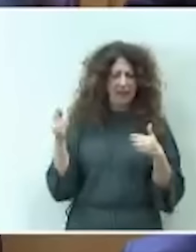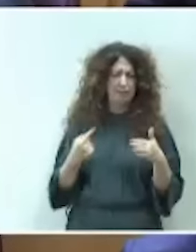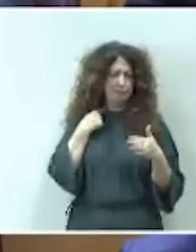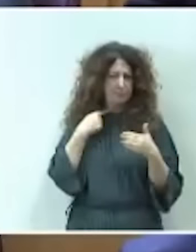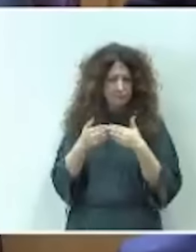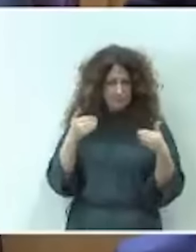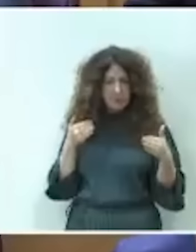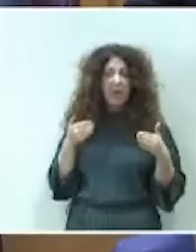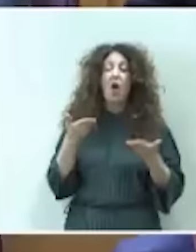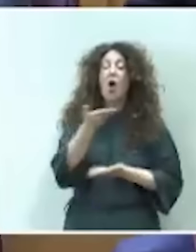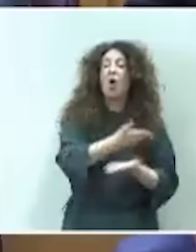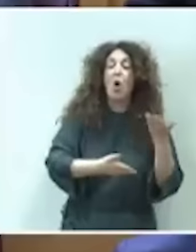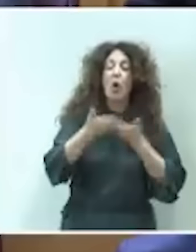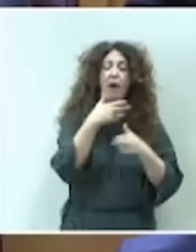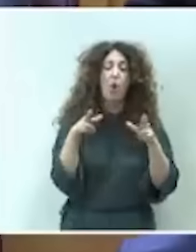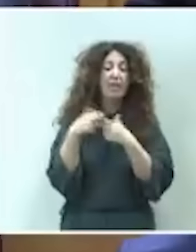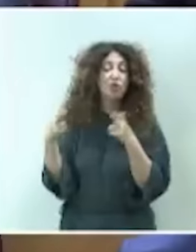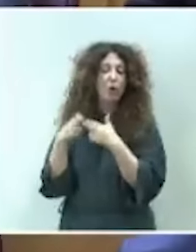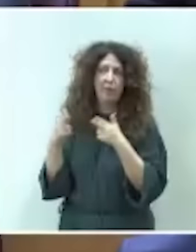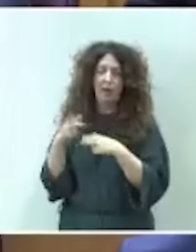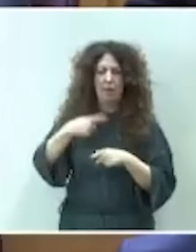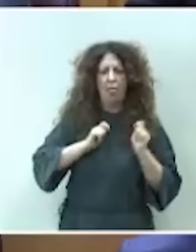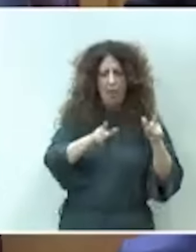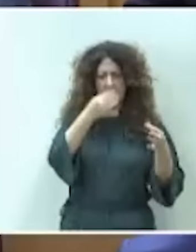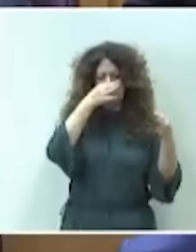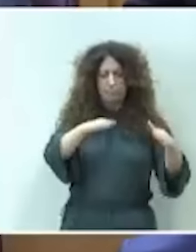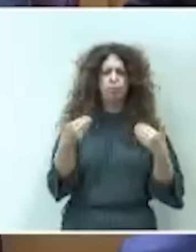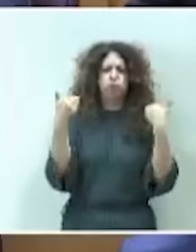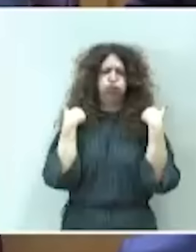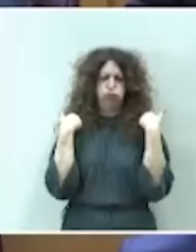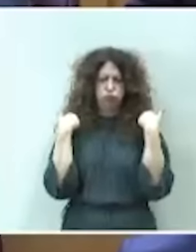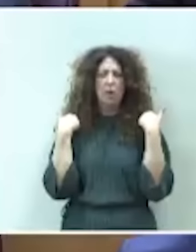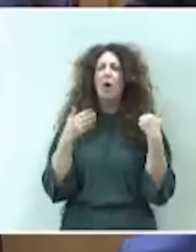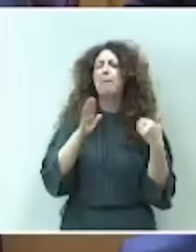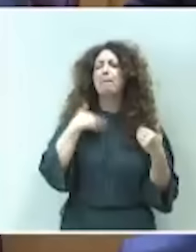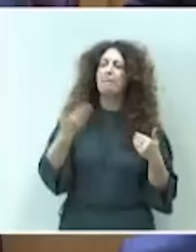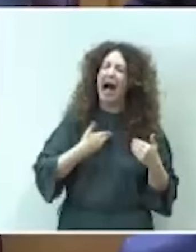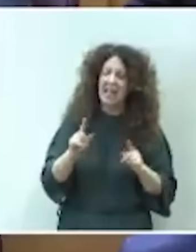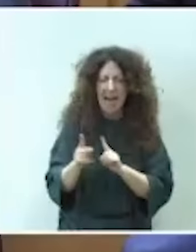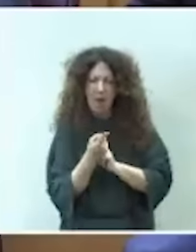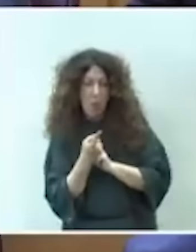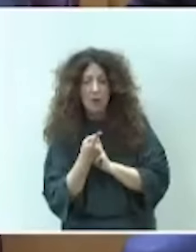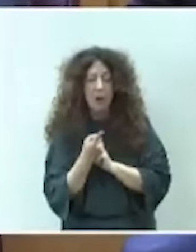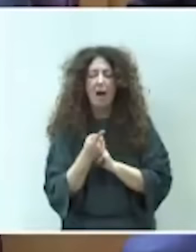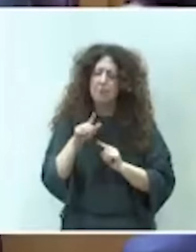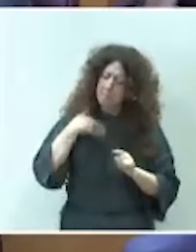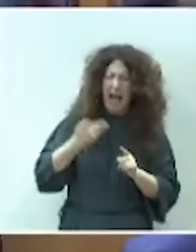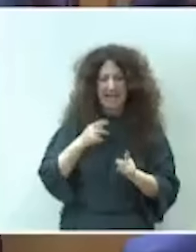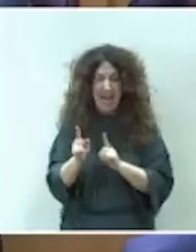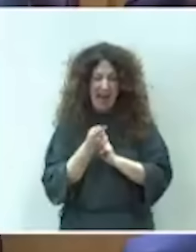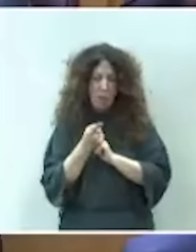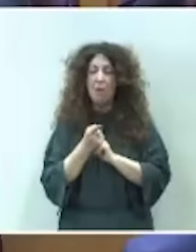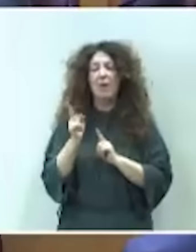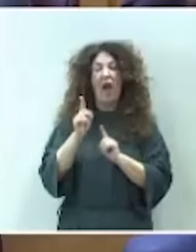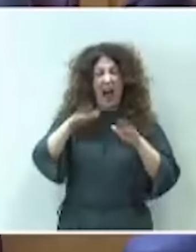colaboradores sociales. Hemos pasado, señor ministro, del vuelo a usted mañana a un modelo infinitamente peor. Pónganse, por favor, a trabajar,